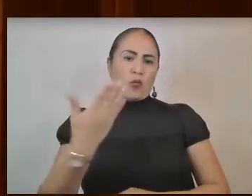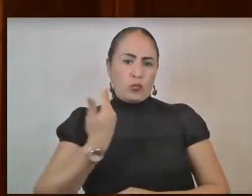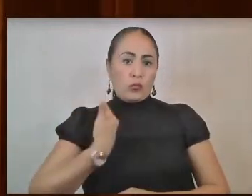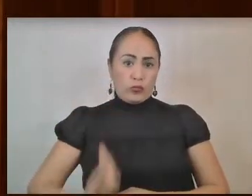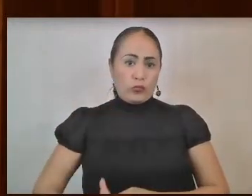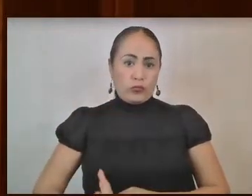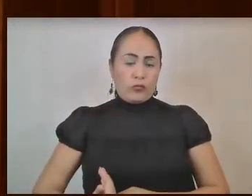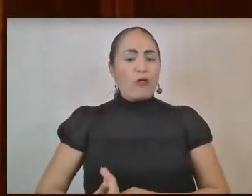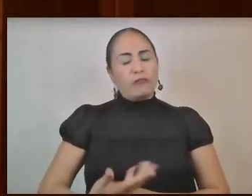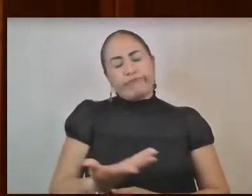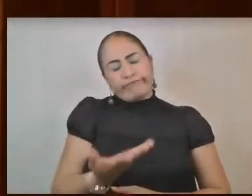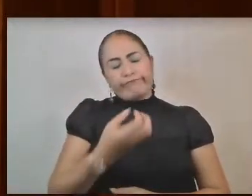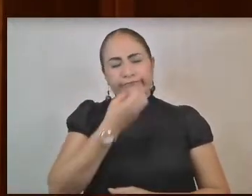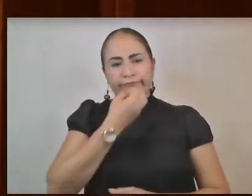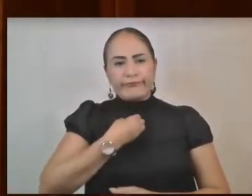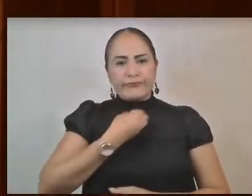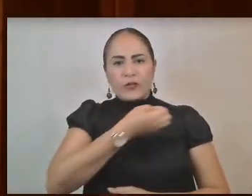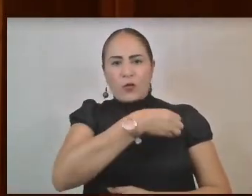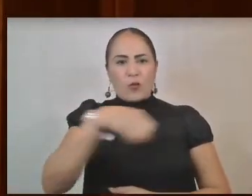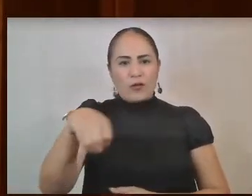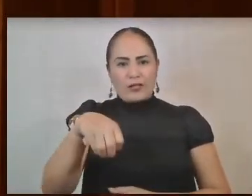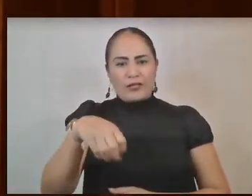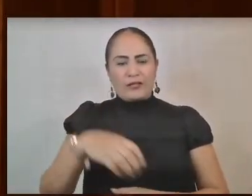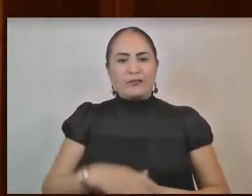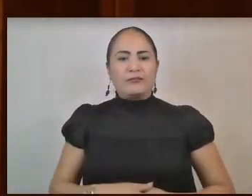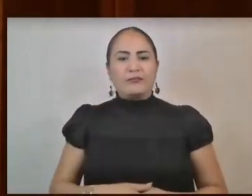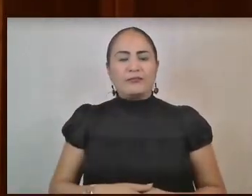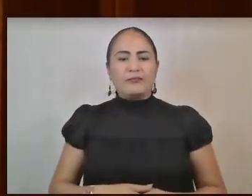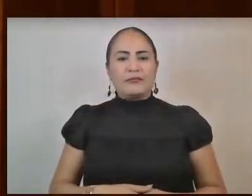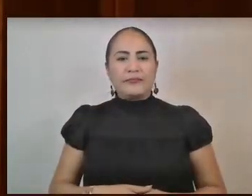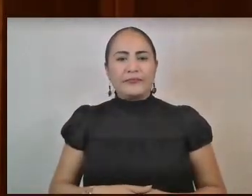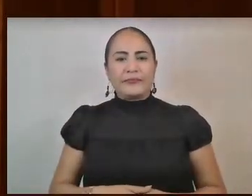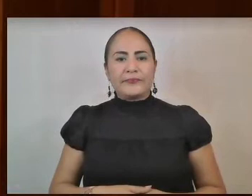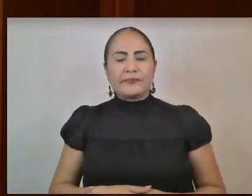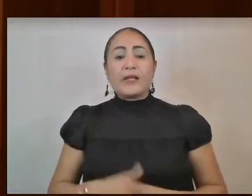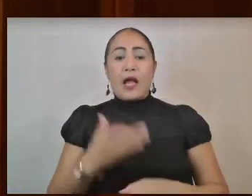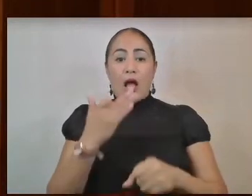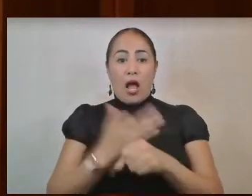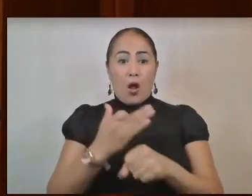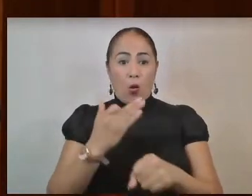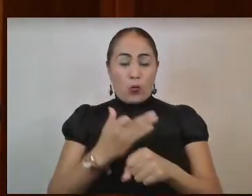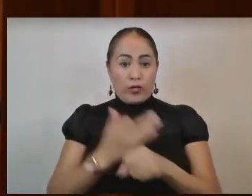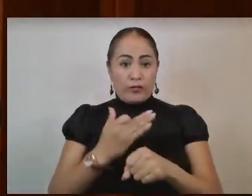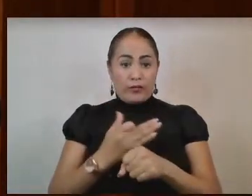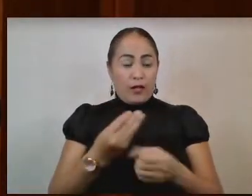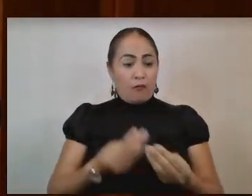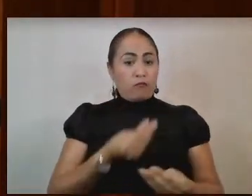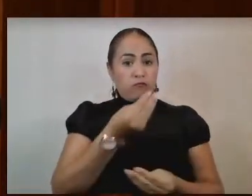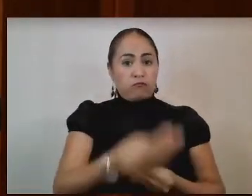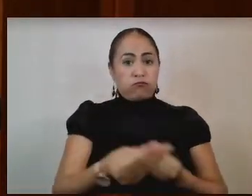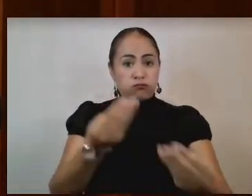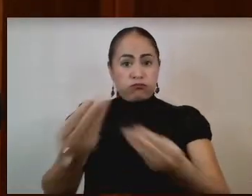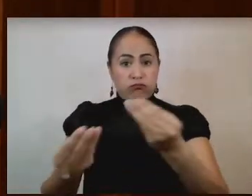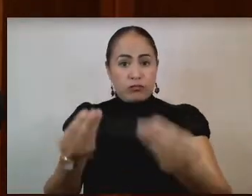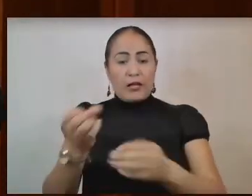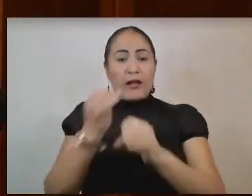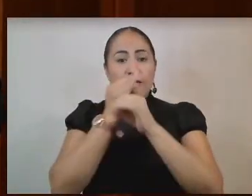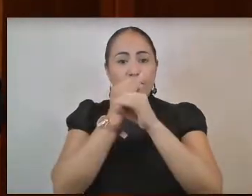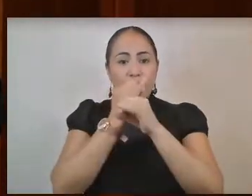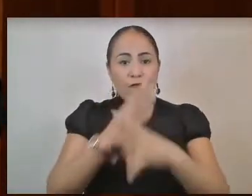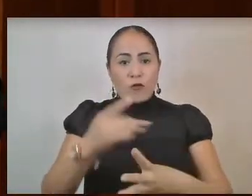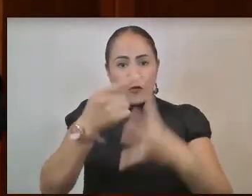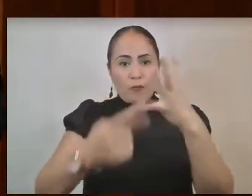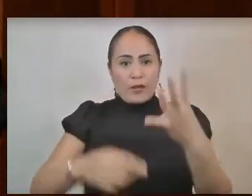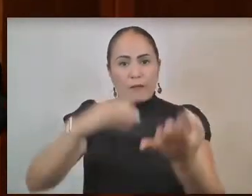obligado, en este momento les están entregando el informe por escrito de